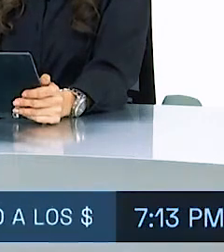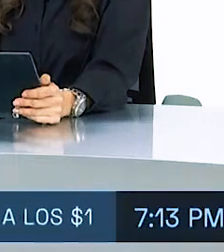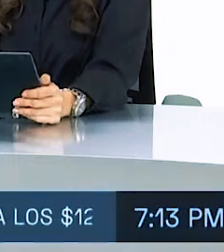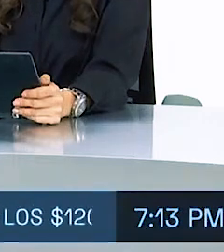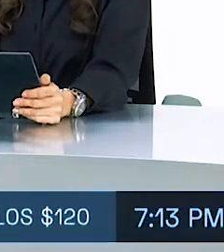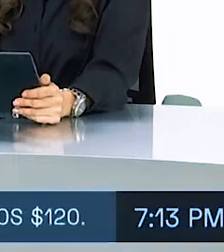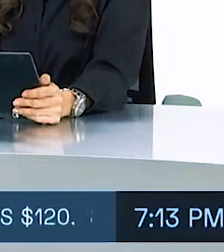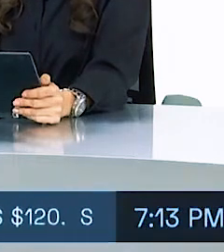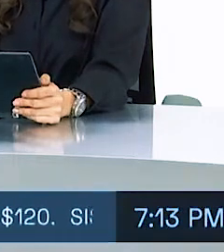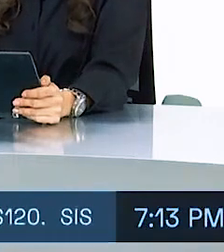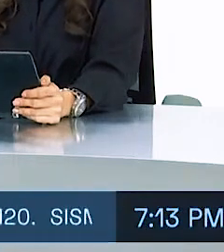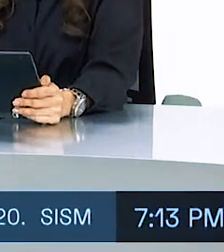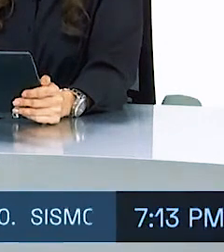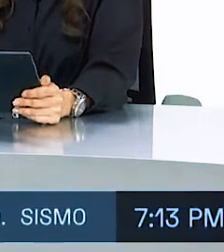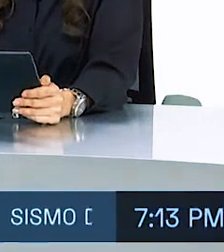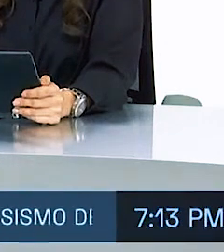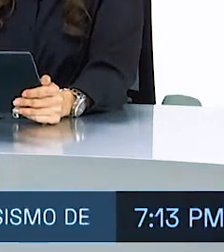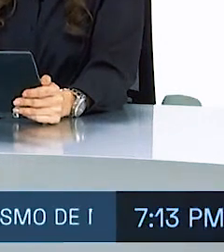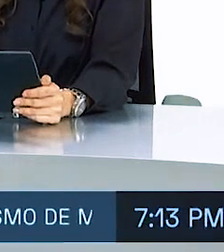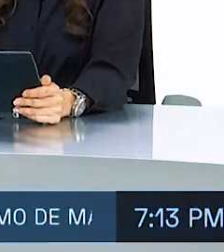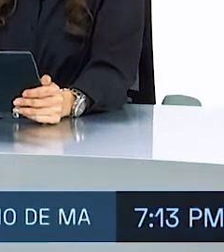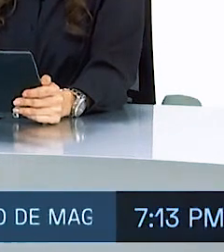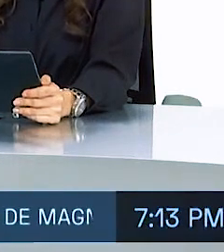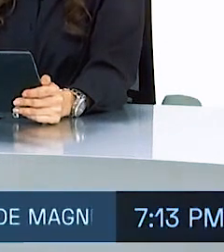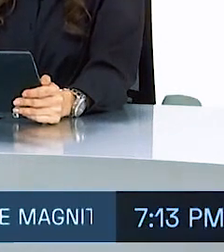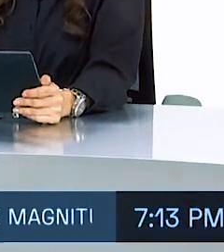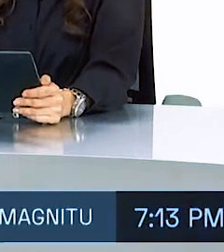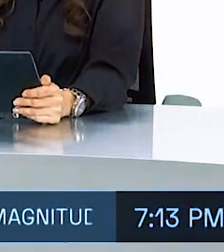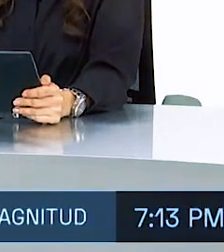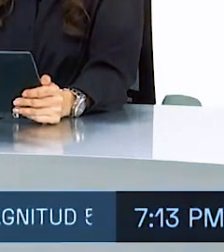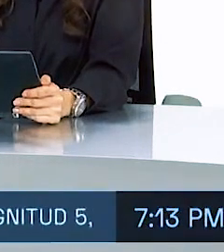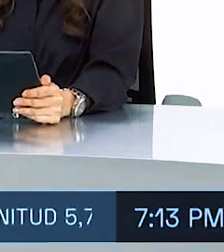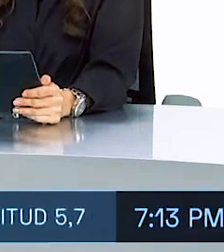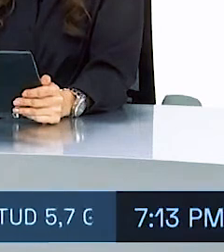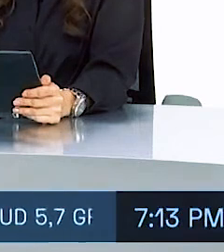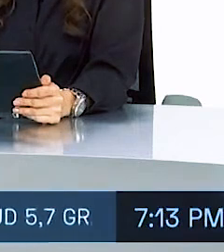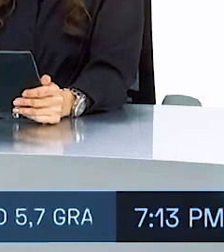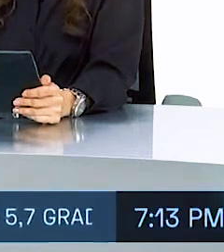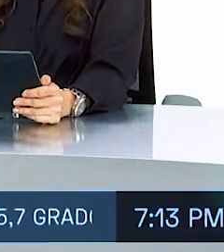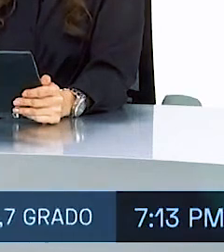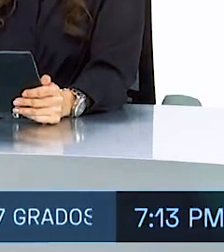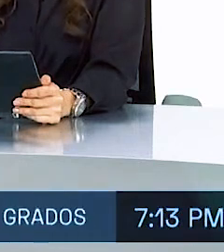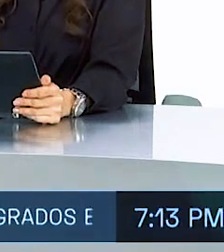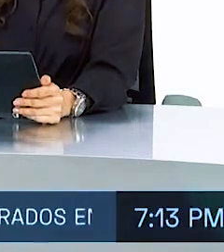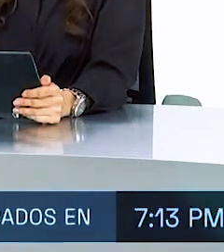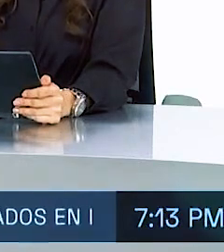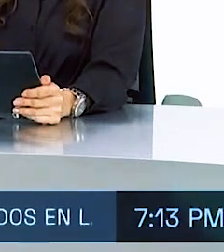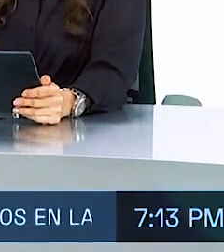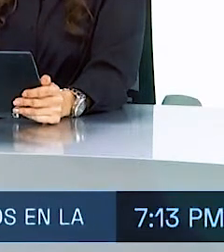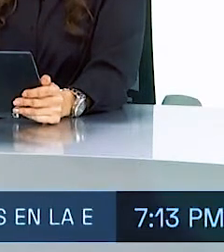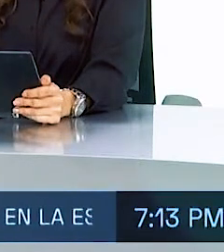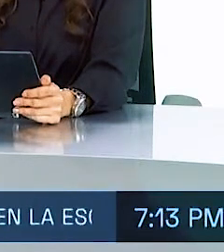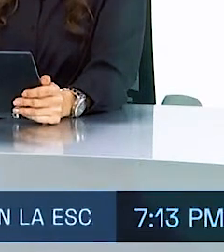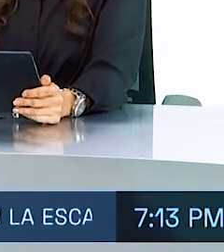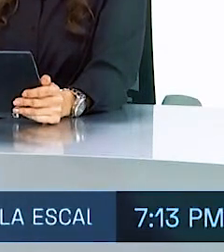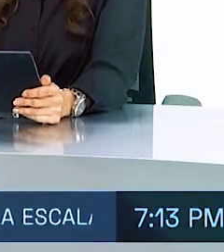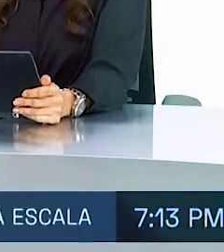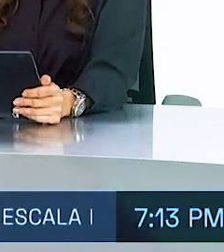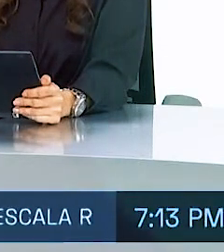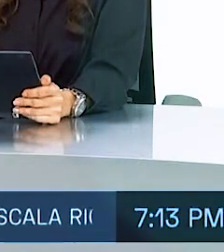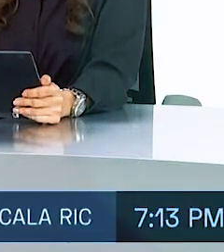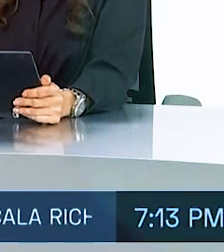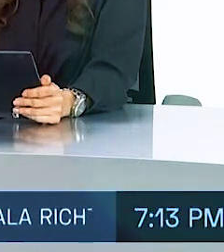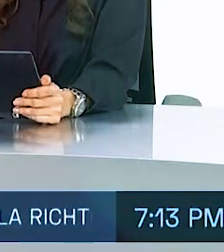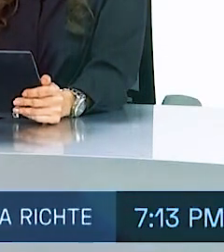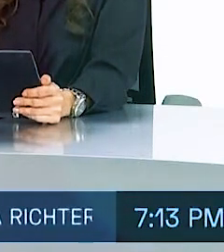madre o con su familia estos son algunos de los beneficios que trae esta normativa y que permitirá a los salvadoreños nacer con dignidad cariño